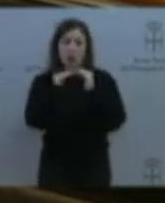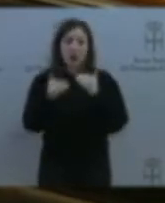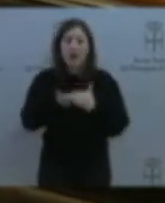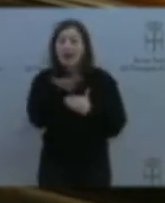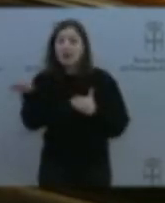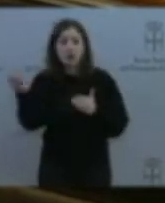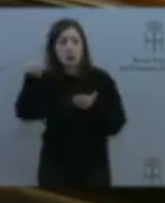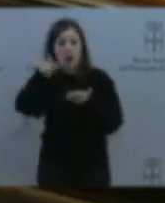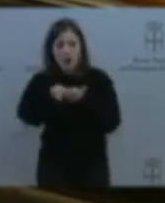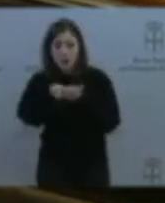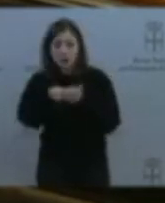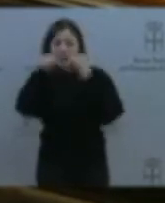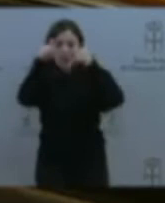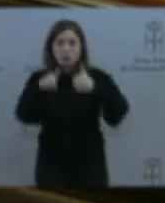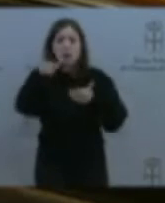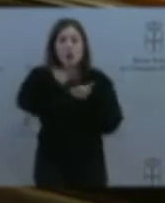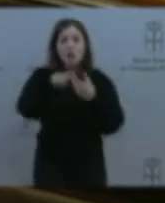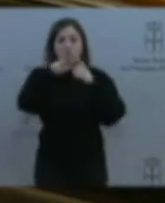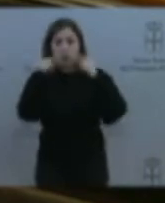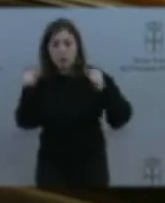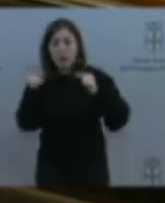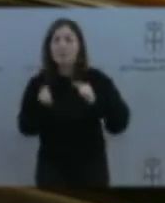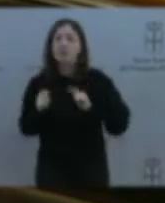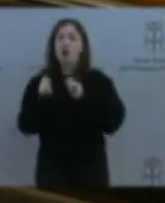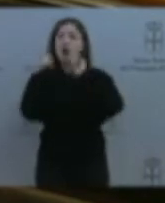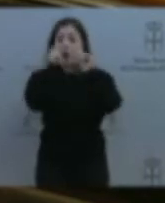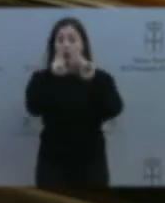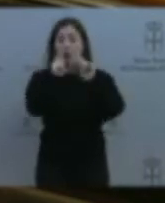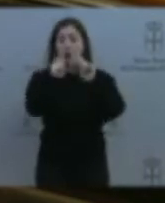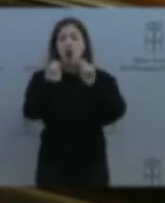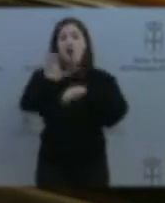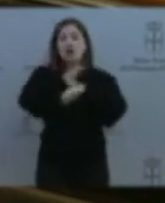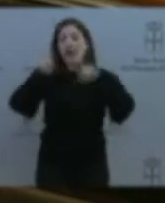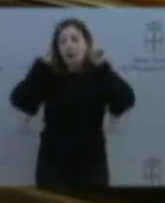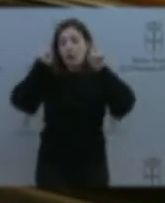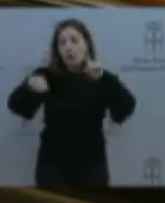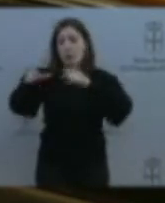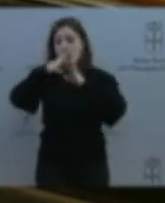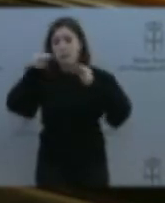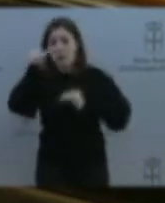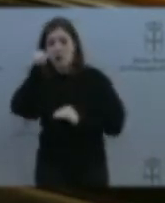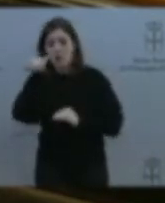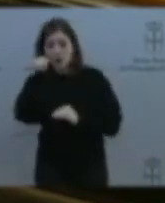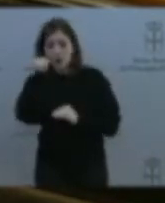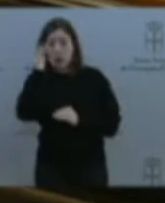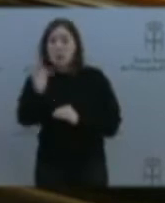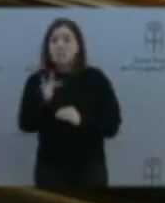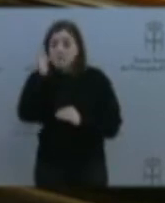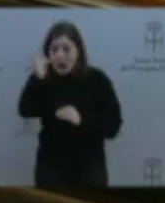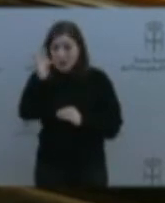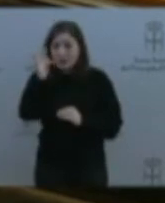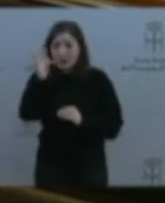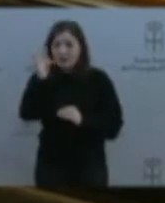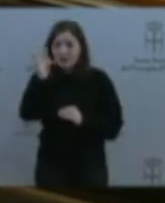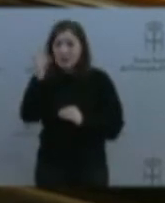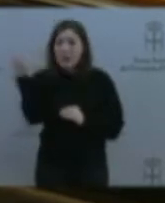otorgados por la Consejería de Educación y la Universidad de Ugeu, a más de implementar las especialidades de asturiano y de gallego asturiano